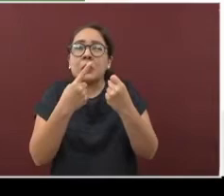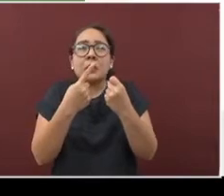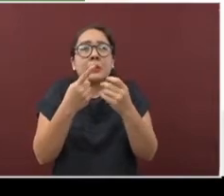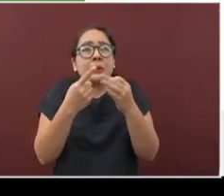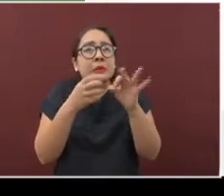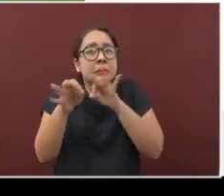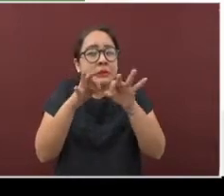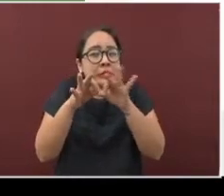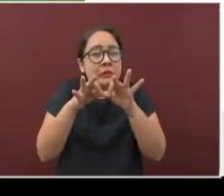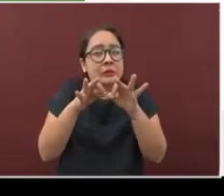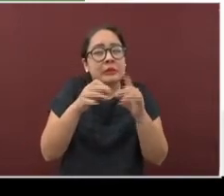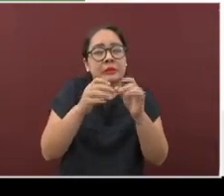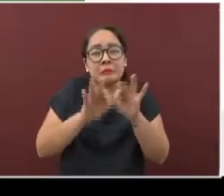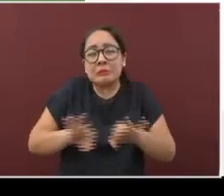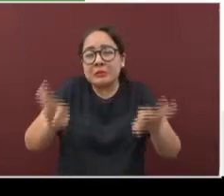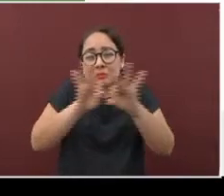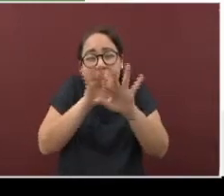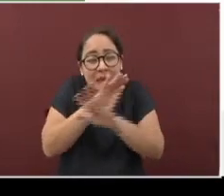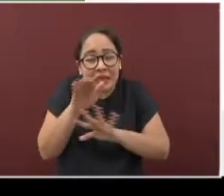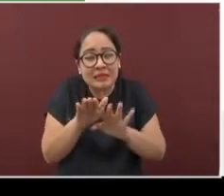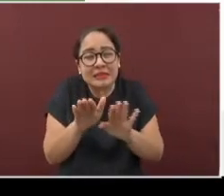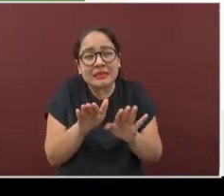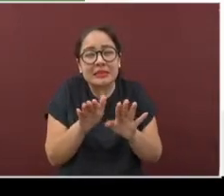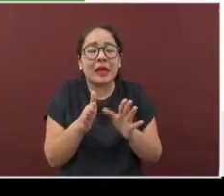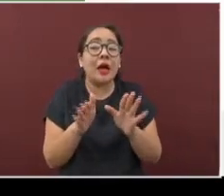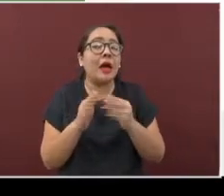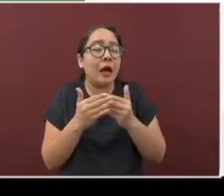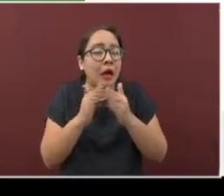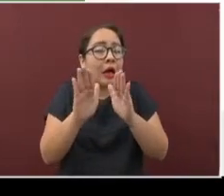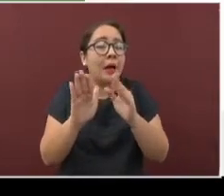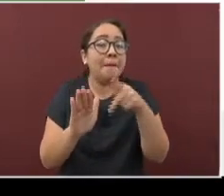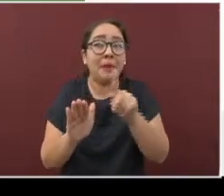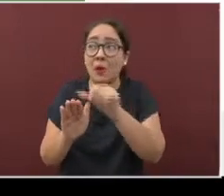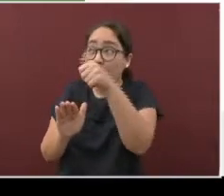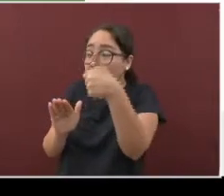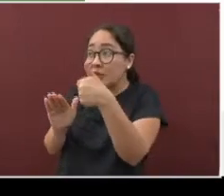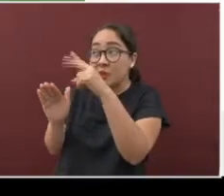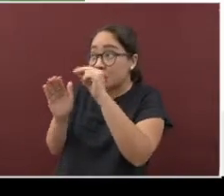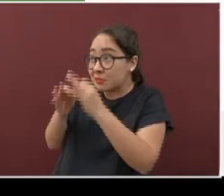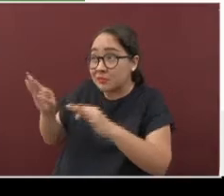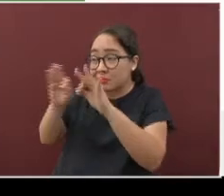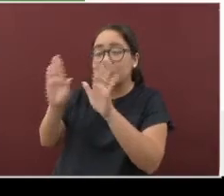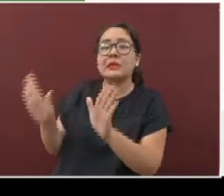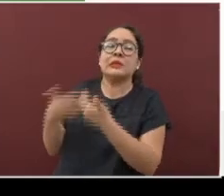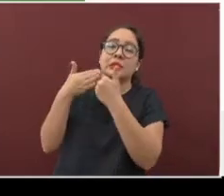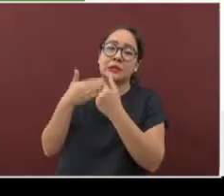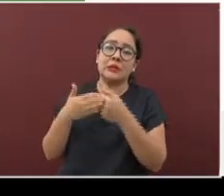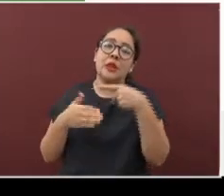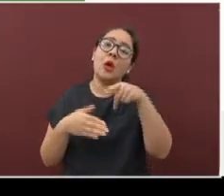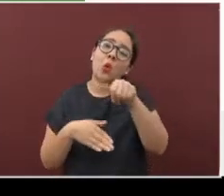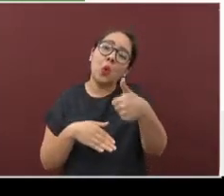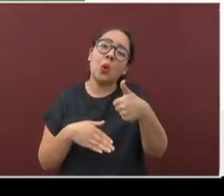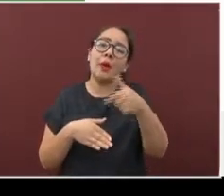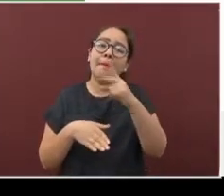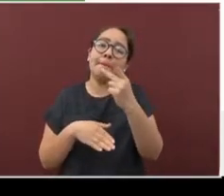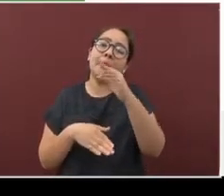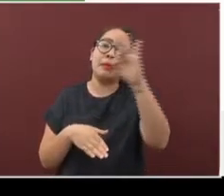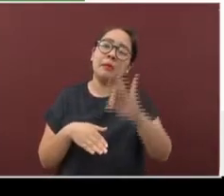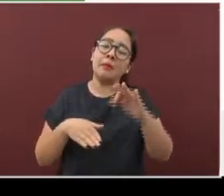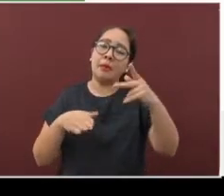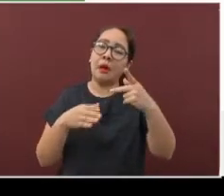están suspendidas y las comerciales esenciales solo deben trabajar con un 25% de aforo.